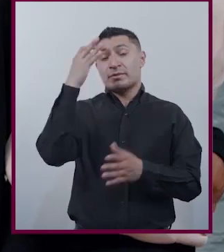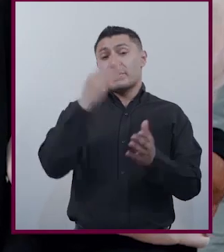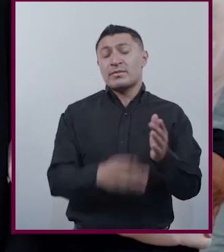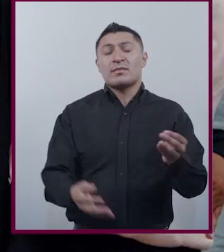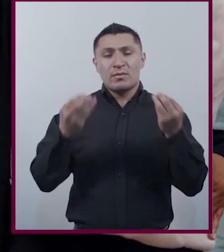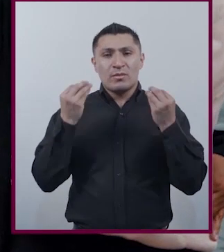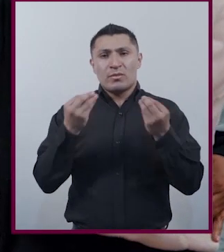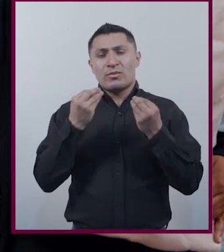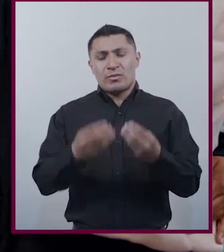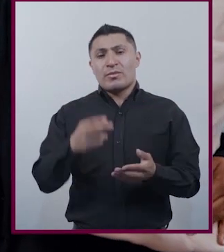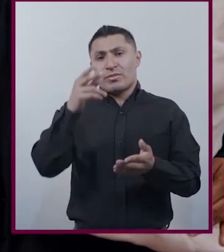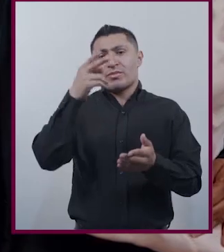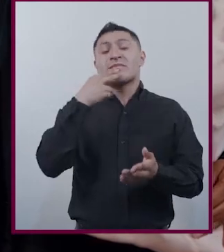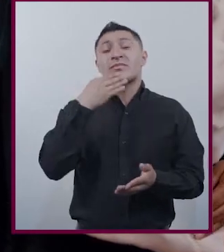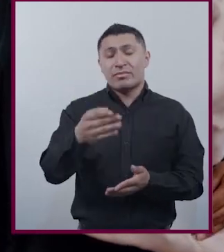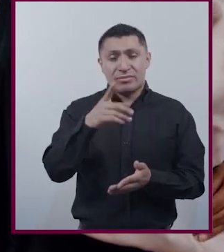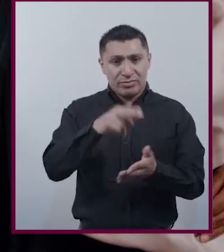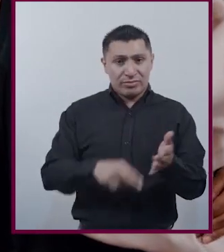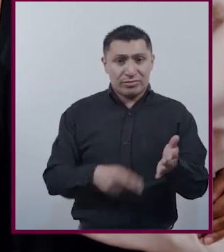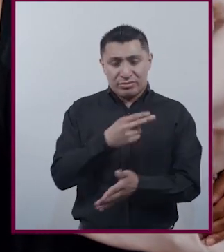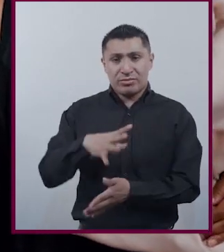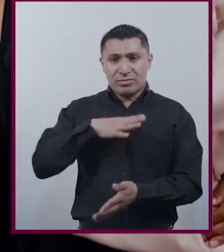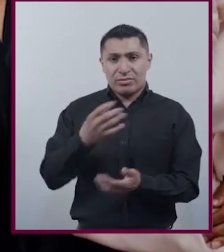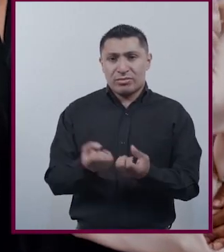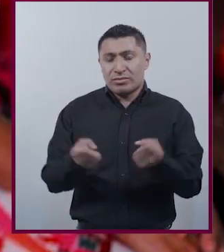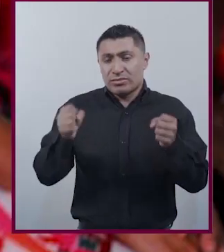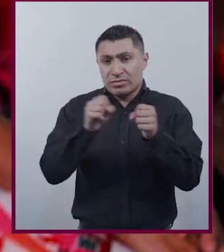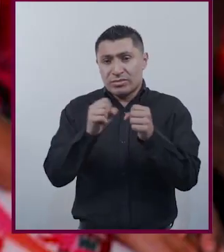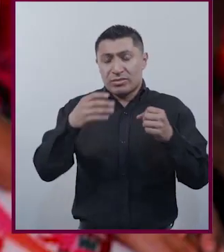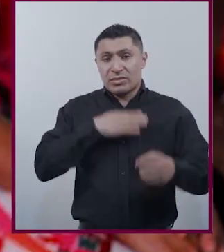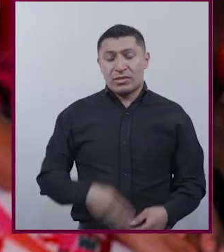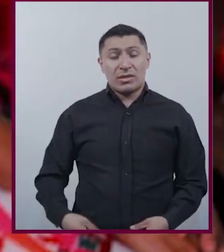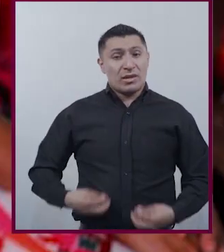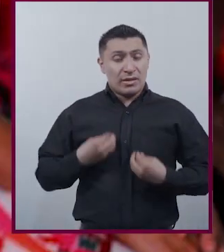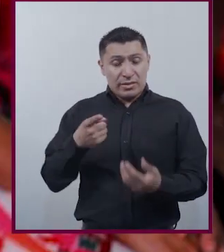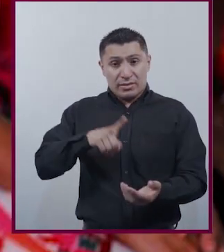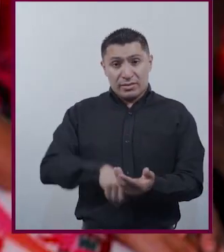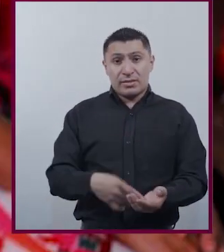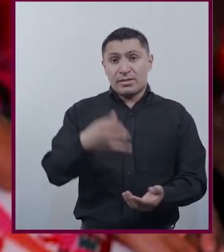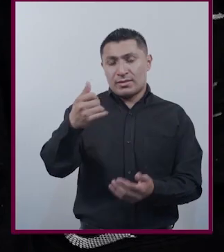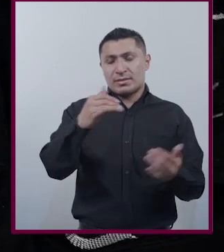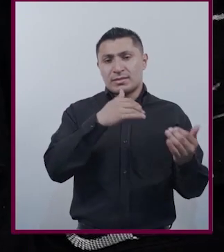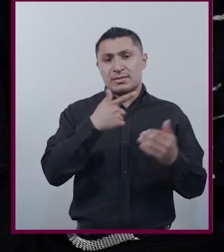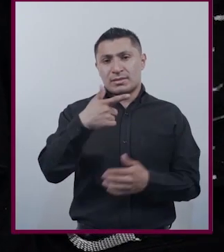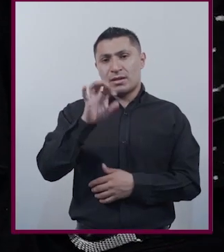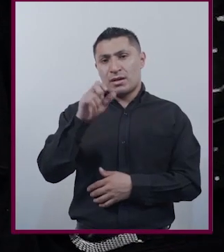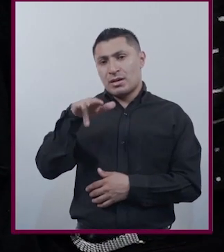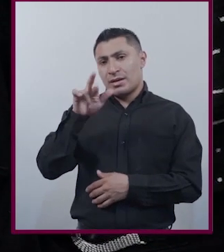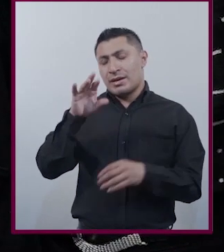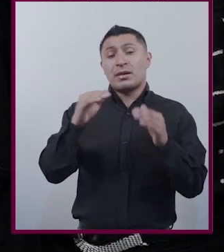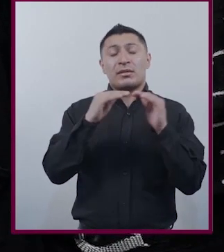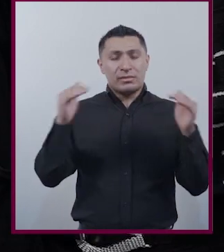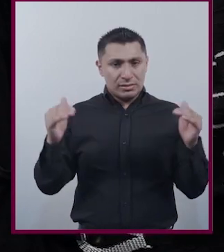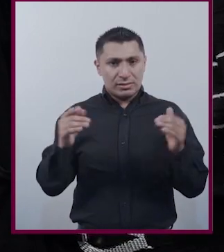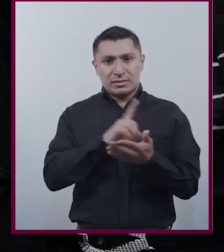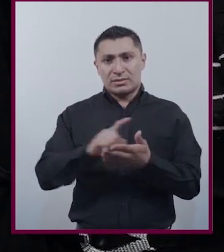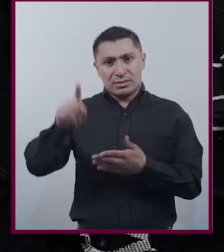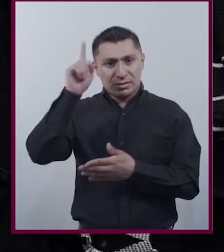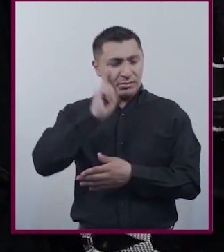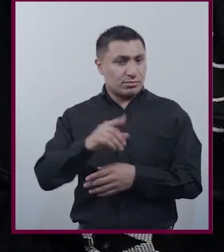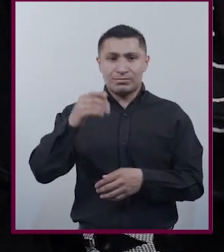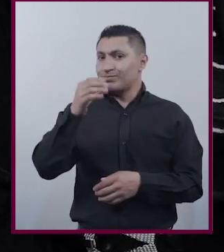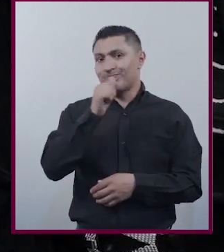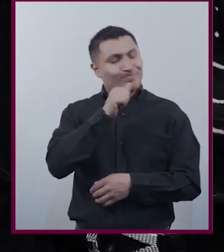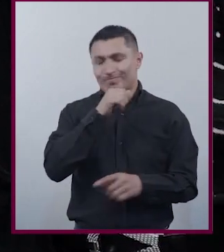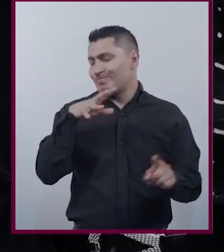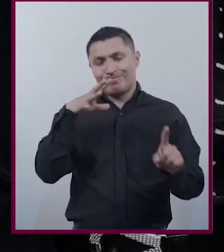mucho Para poder afirmar que vivimos en una sociedad justa Y con igualdad de género Los derechos de las mujeres No han sido